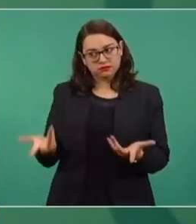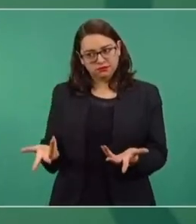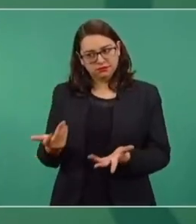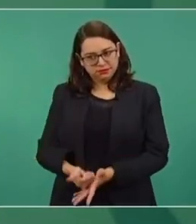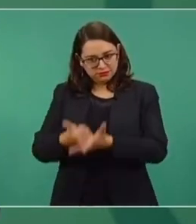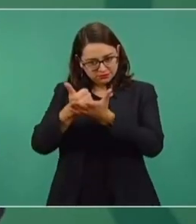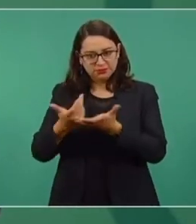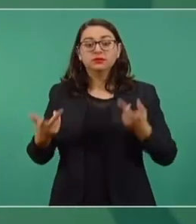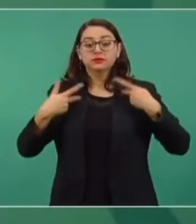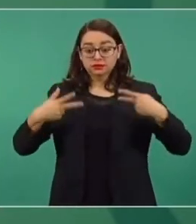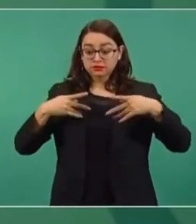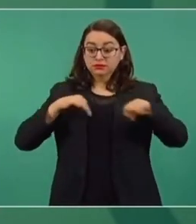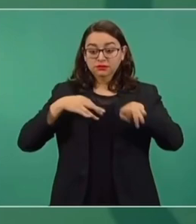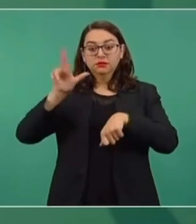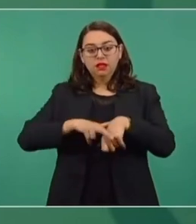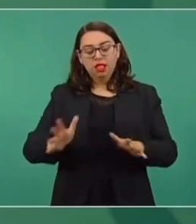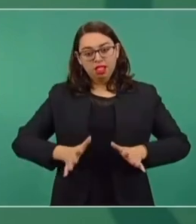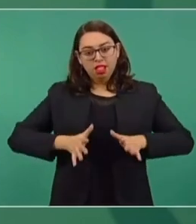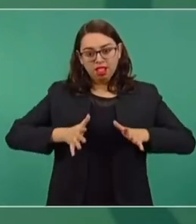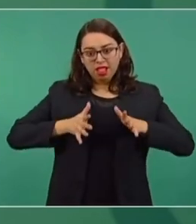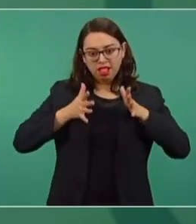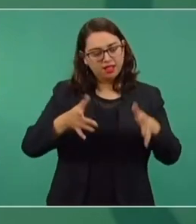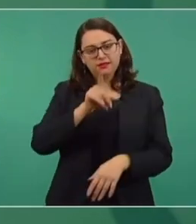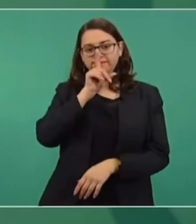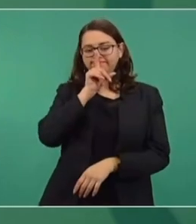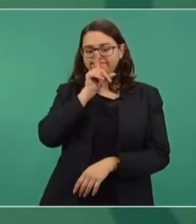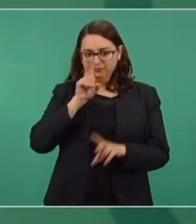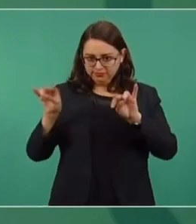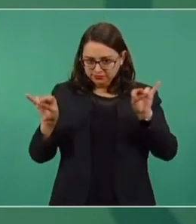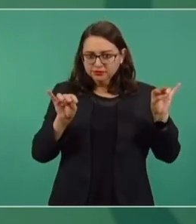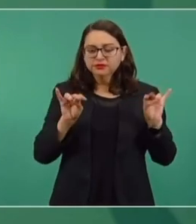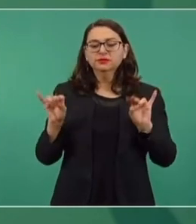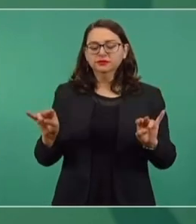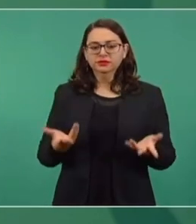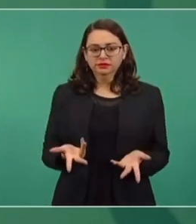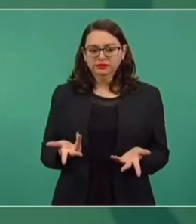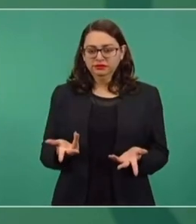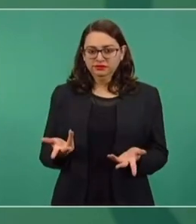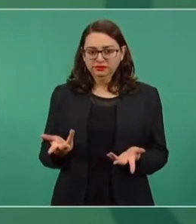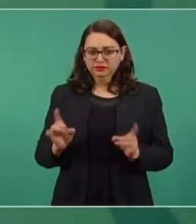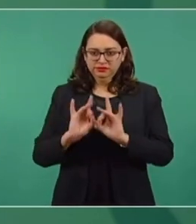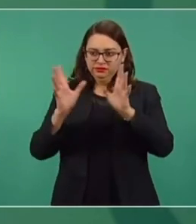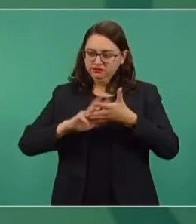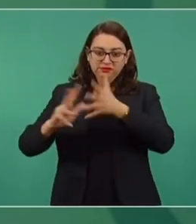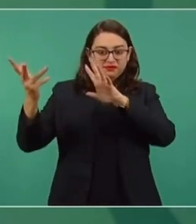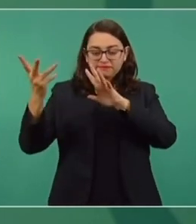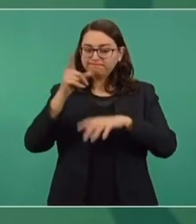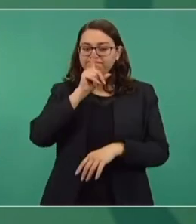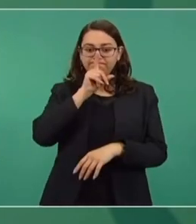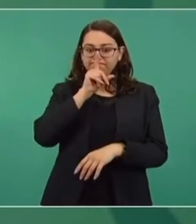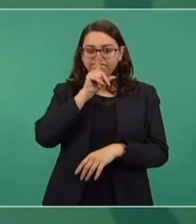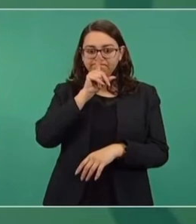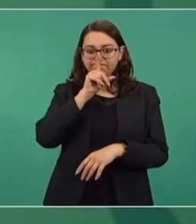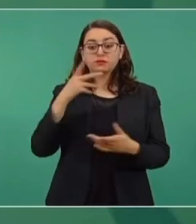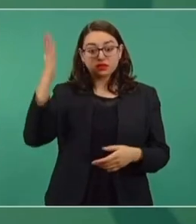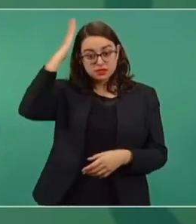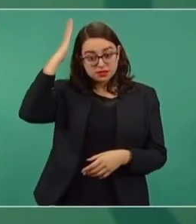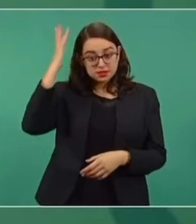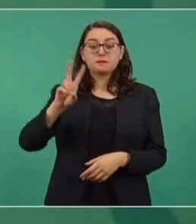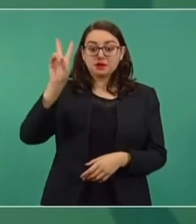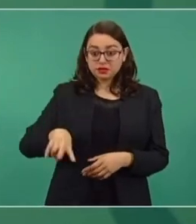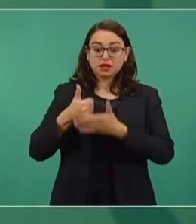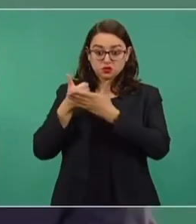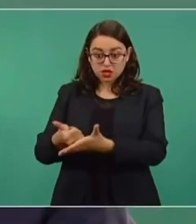y pedirle a los trabajadores que no se dejen manipular, que no se dejen utilizar. Que si quieren un dirigente para que les ayude,